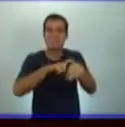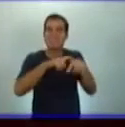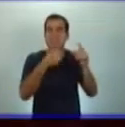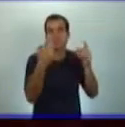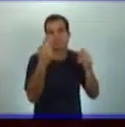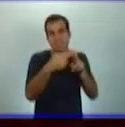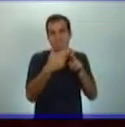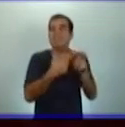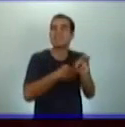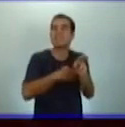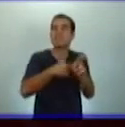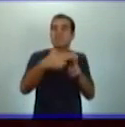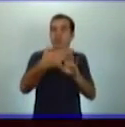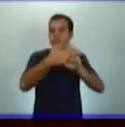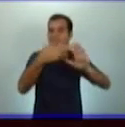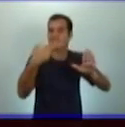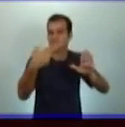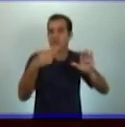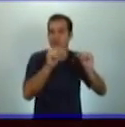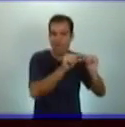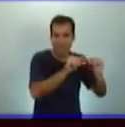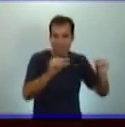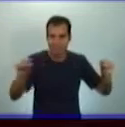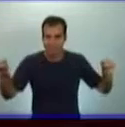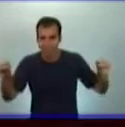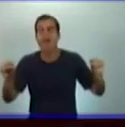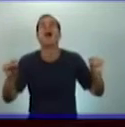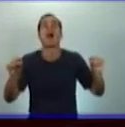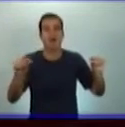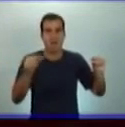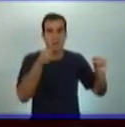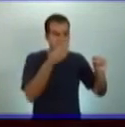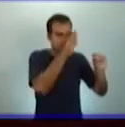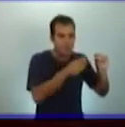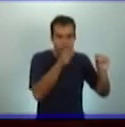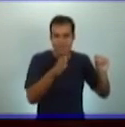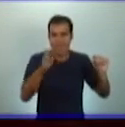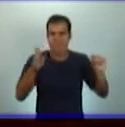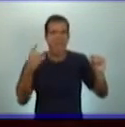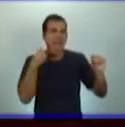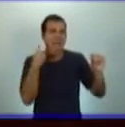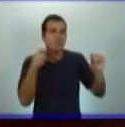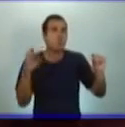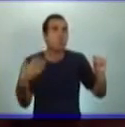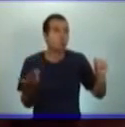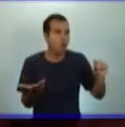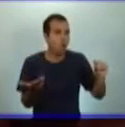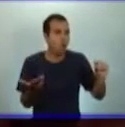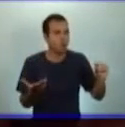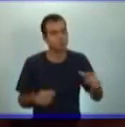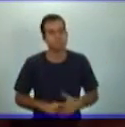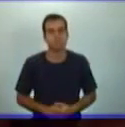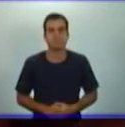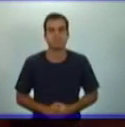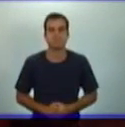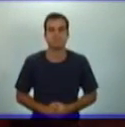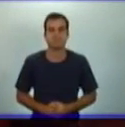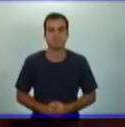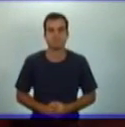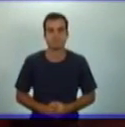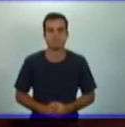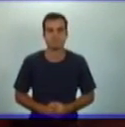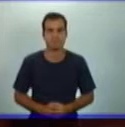asignatura de historia. O puedes crear una línea del tiempo. Te